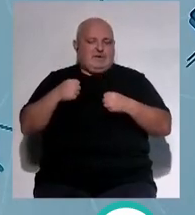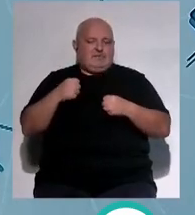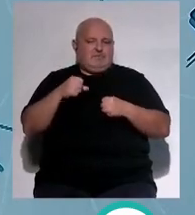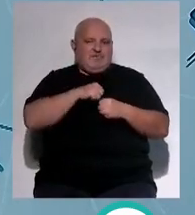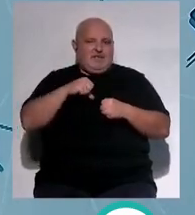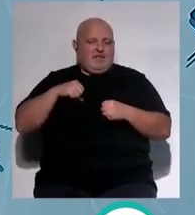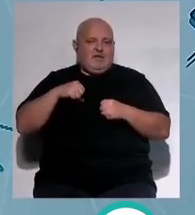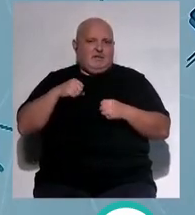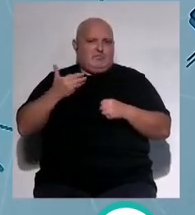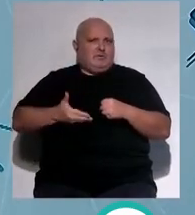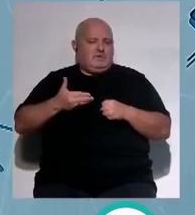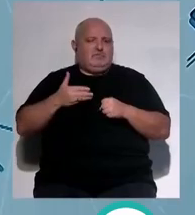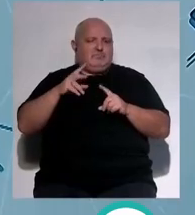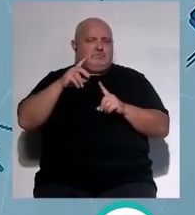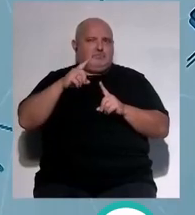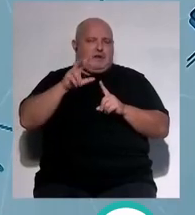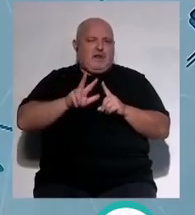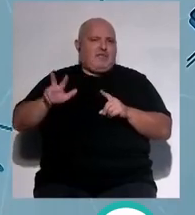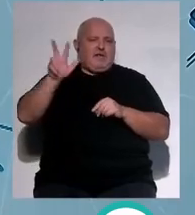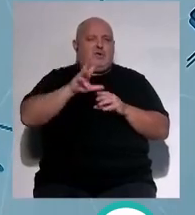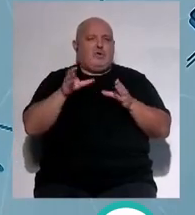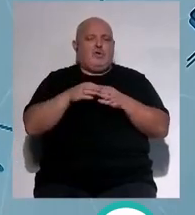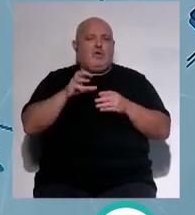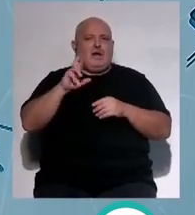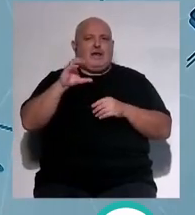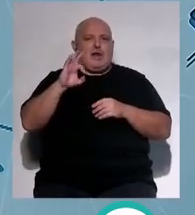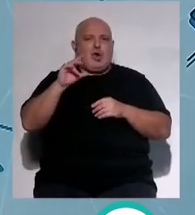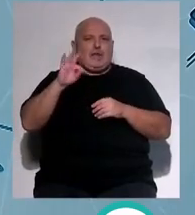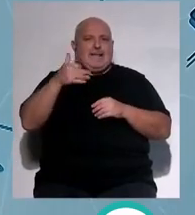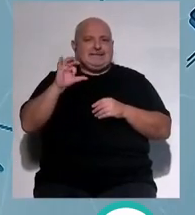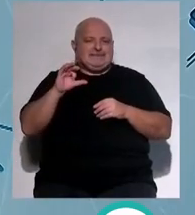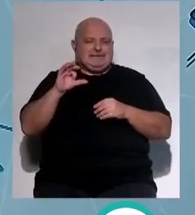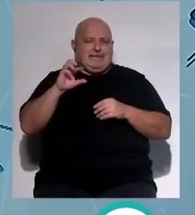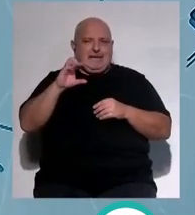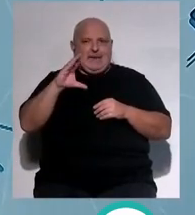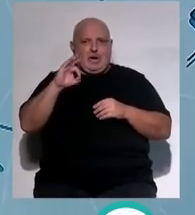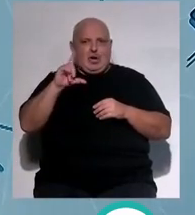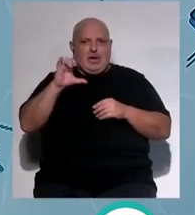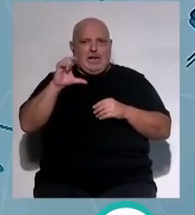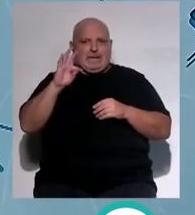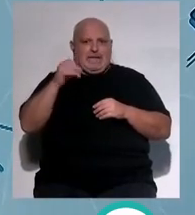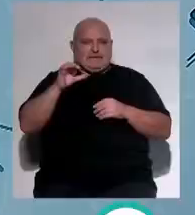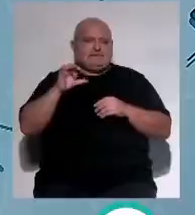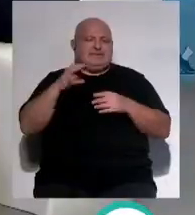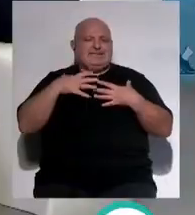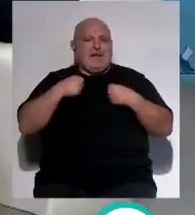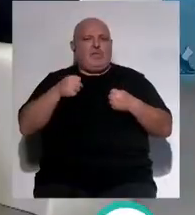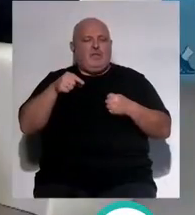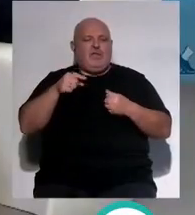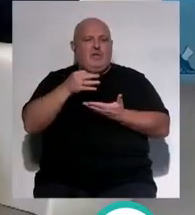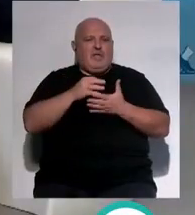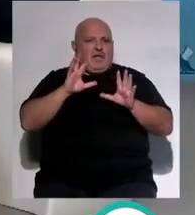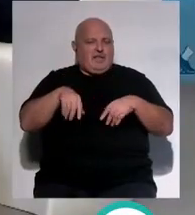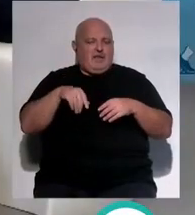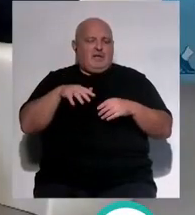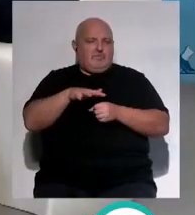mucha importancia a nivel nacional es el grupo Recoletas Salud que se incorpora al trabajo que hacéis en la ciudad de